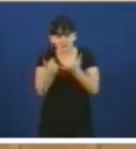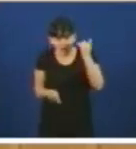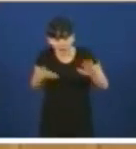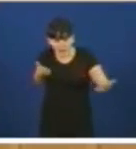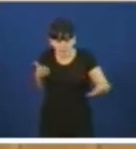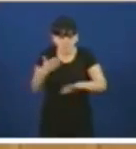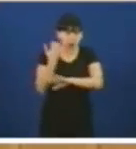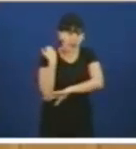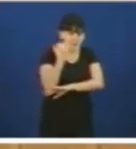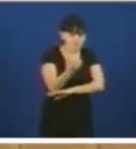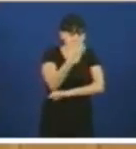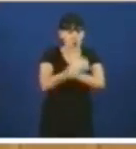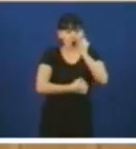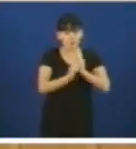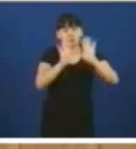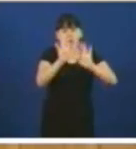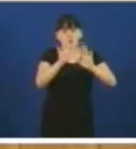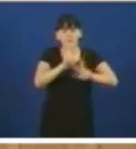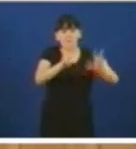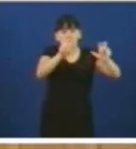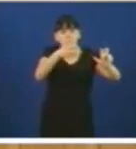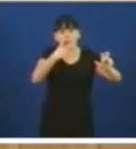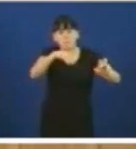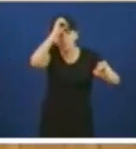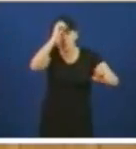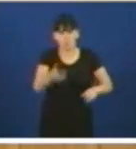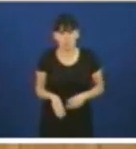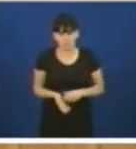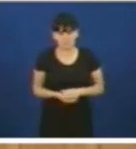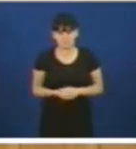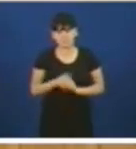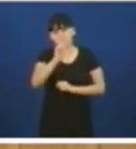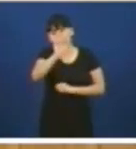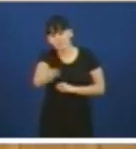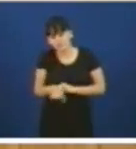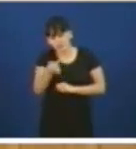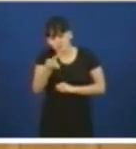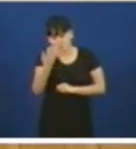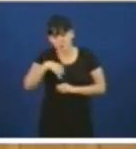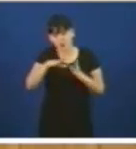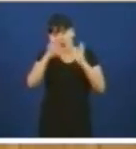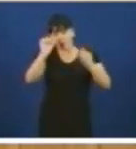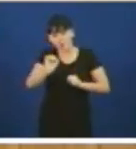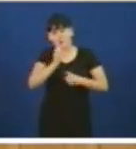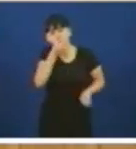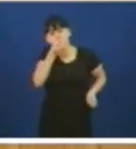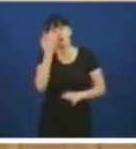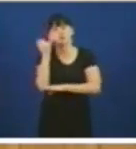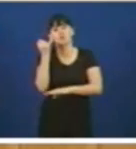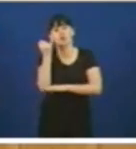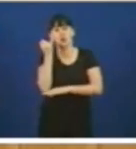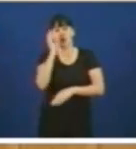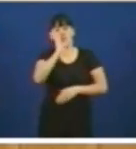algo que nisiquera quixeron conhecer e logo despois de acordar en declaración institucional do Concello de Ferrol